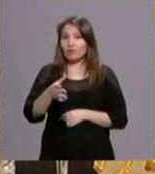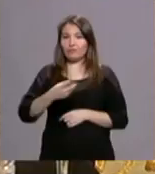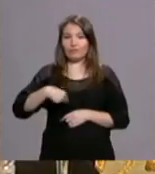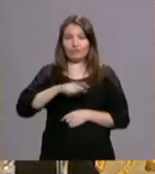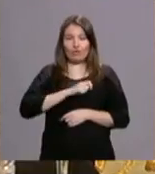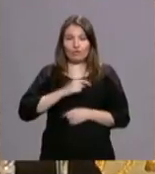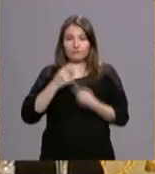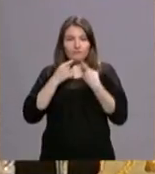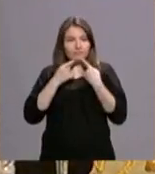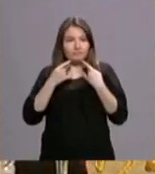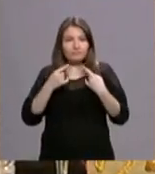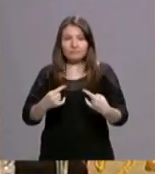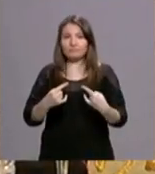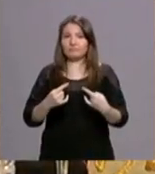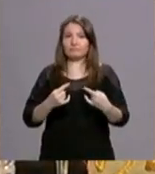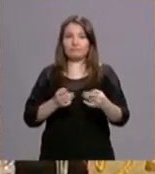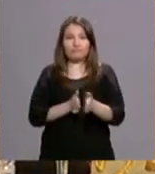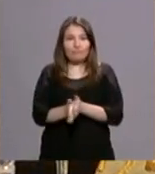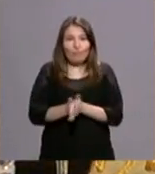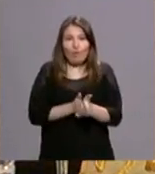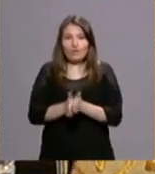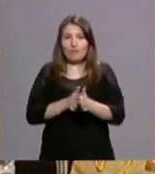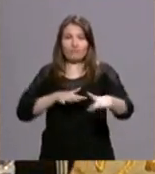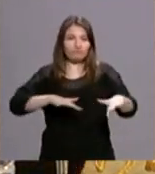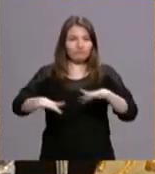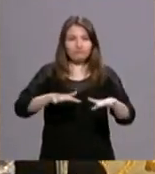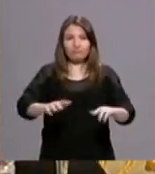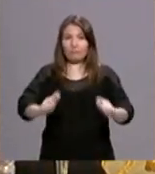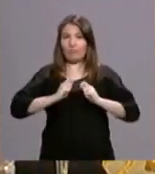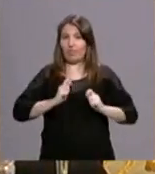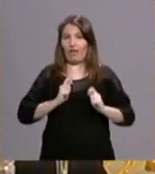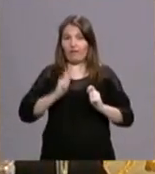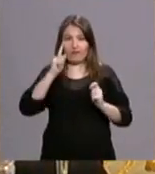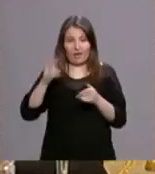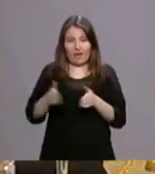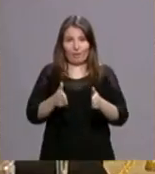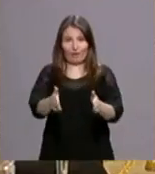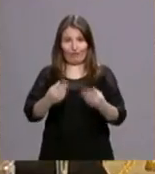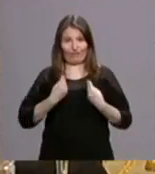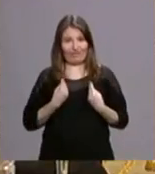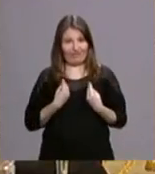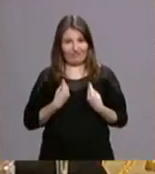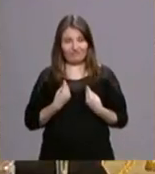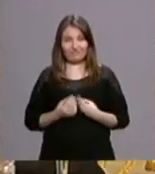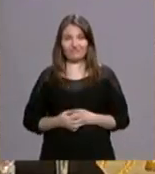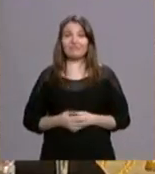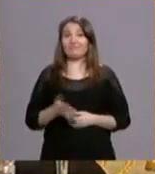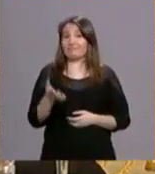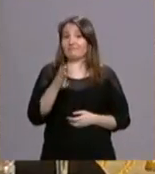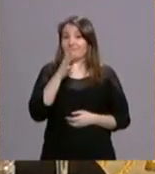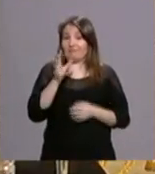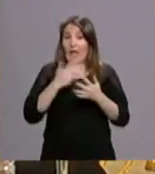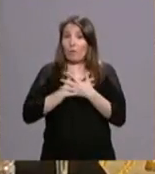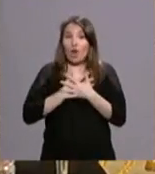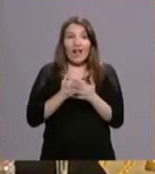conmueve, que nos mueve y que nos hace ponernos en una dirección en la vida. El amor es